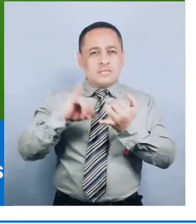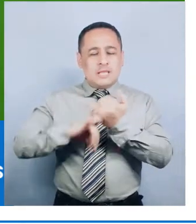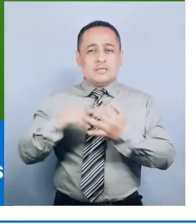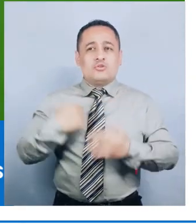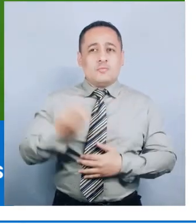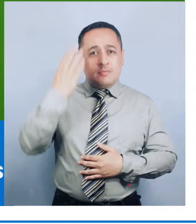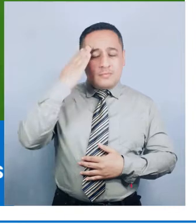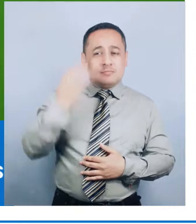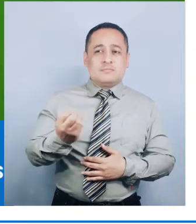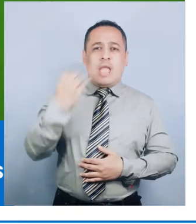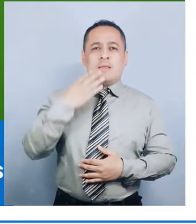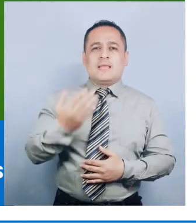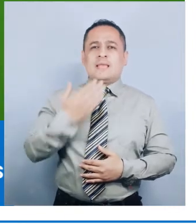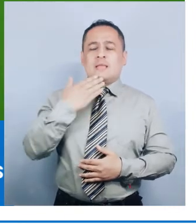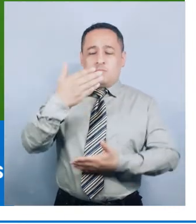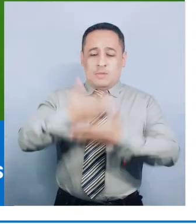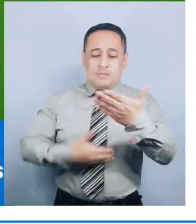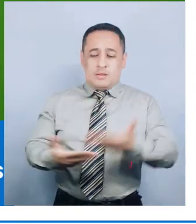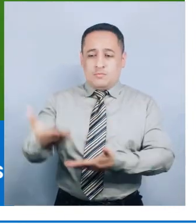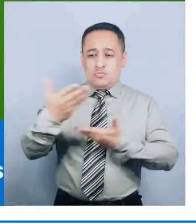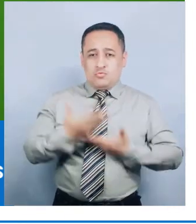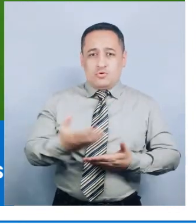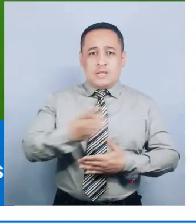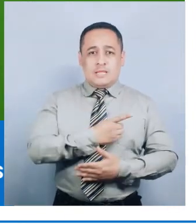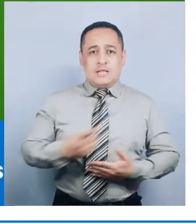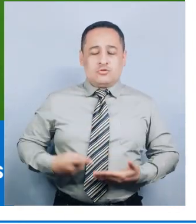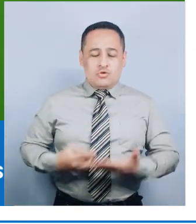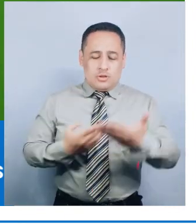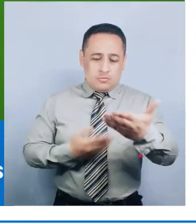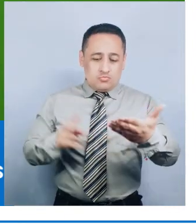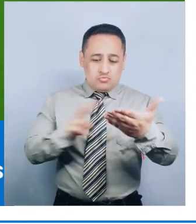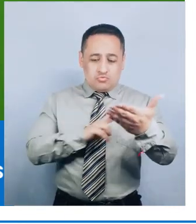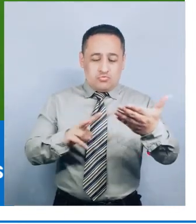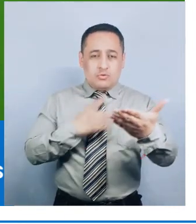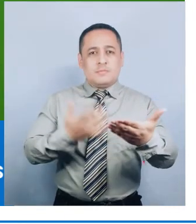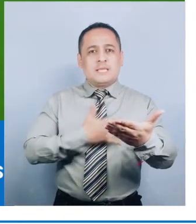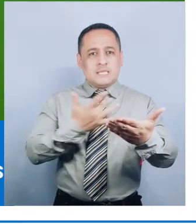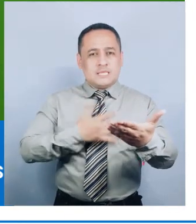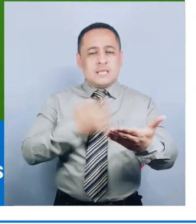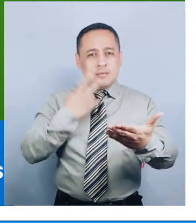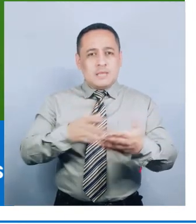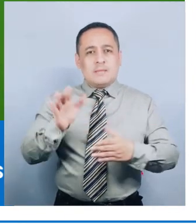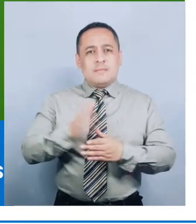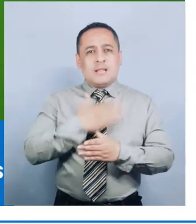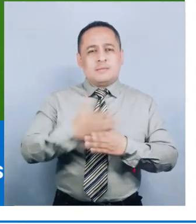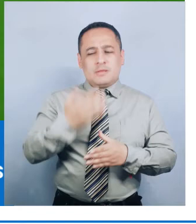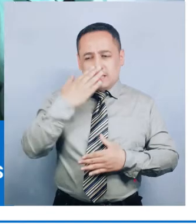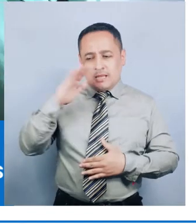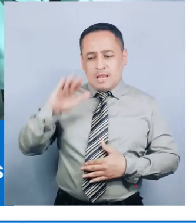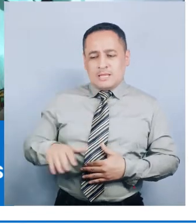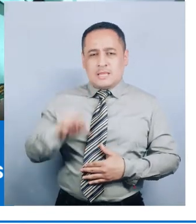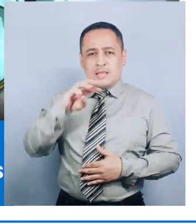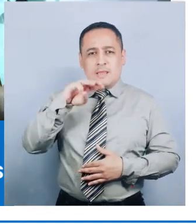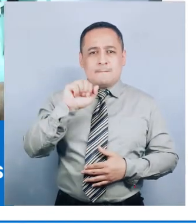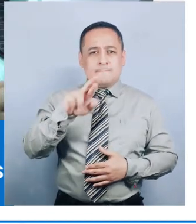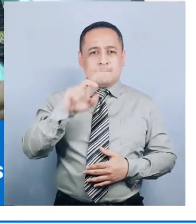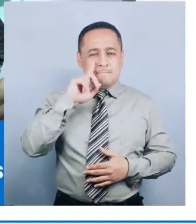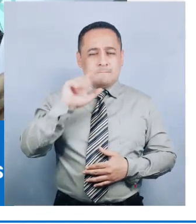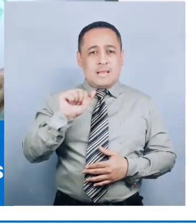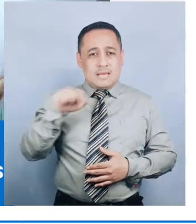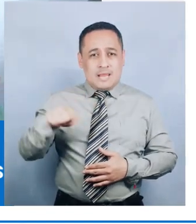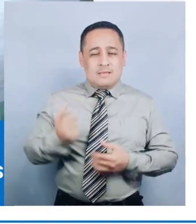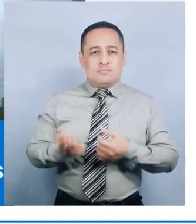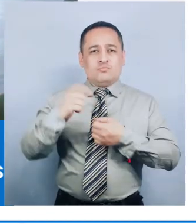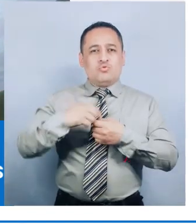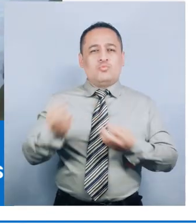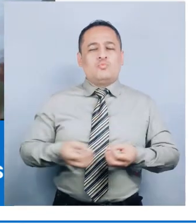Me enteré a través de un documento que me hizo llegar la señora directora. Me motivó la participación de mi estudiante María Mercedes